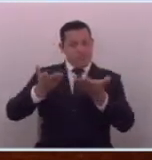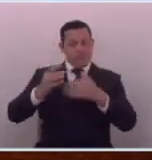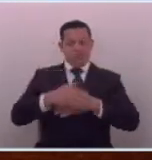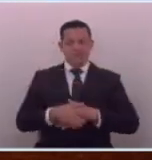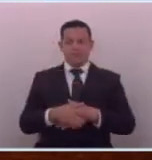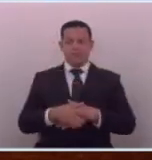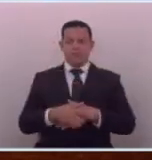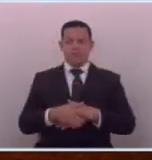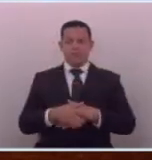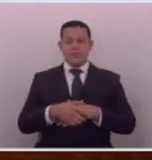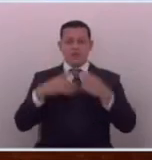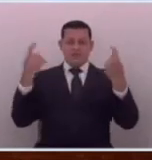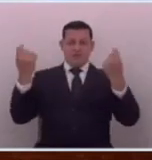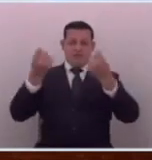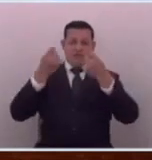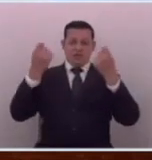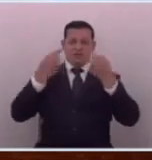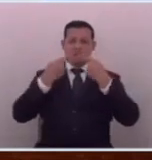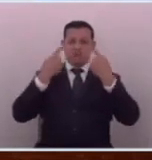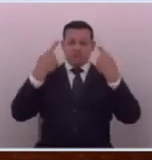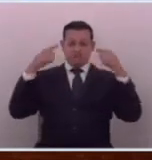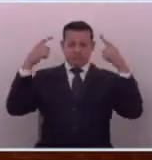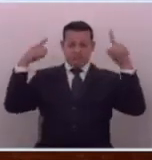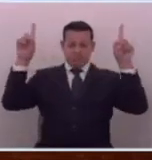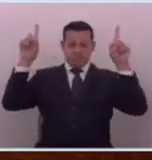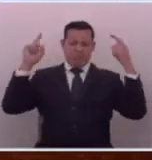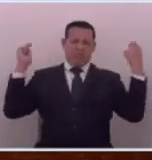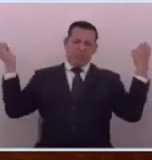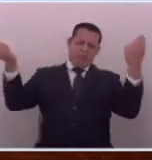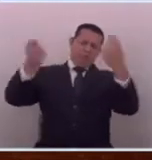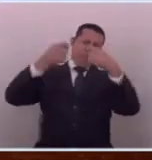eran fiestas famosas unos bacanales